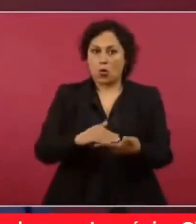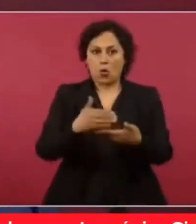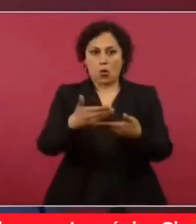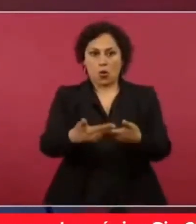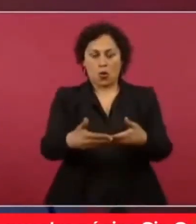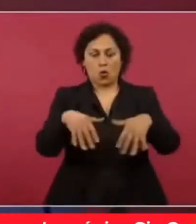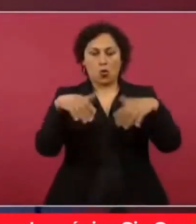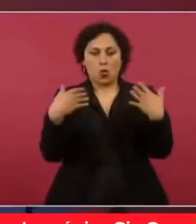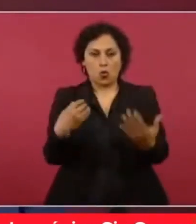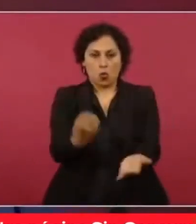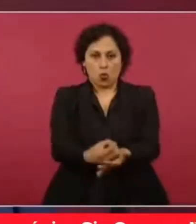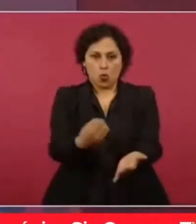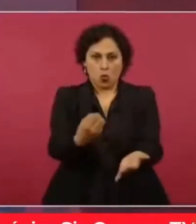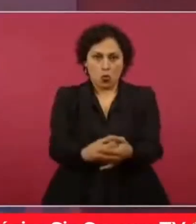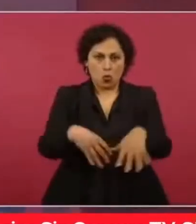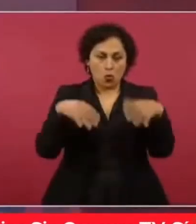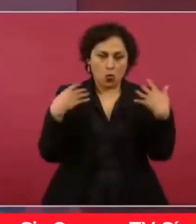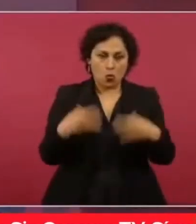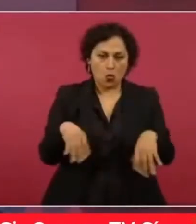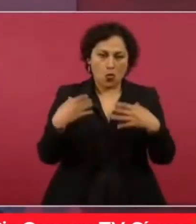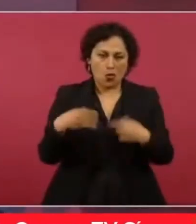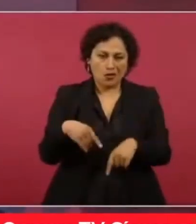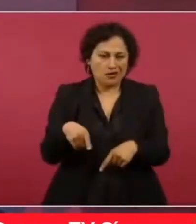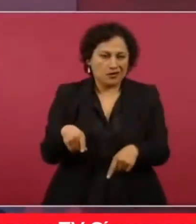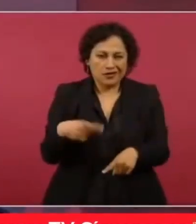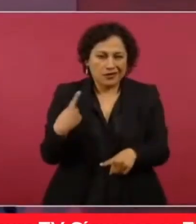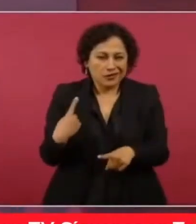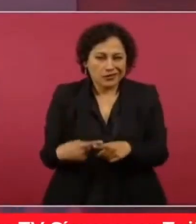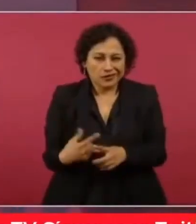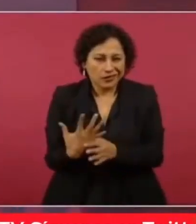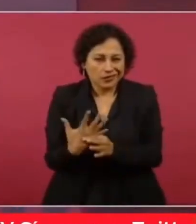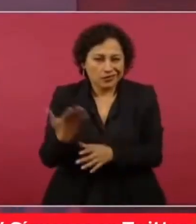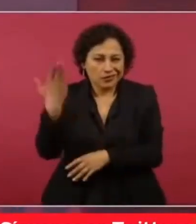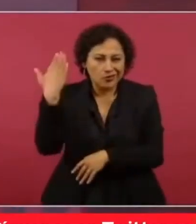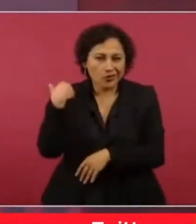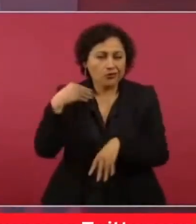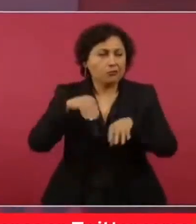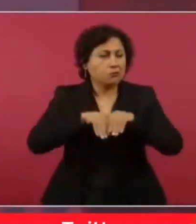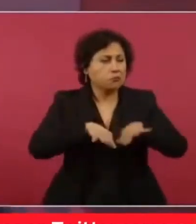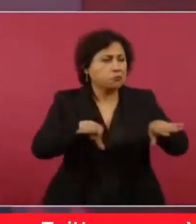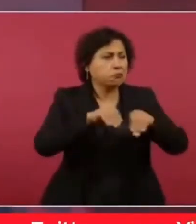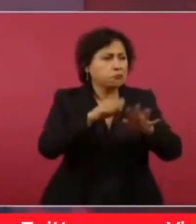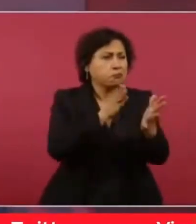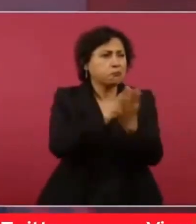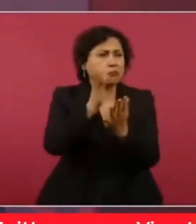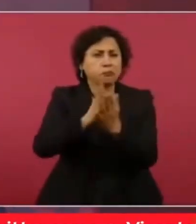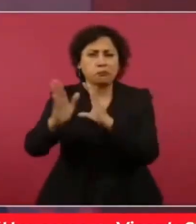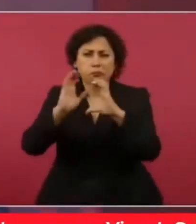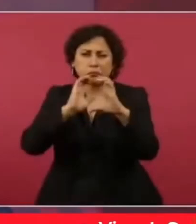de campañas, esto siempre lo digo para los jóvenes,